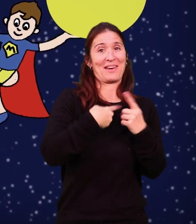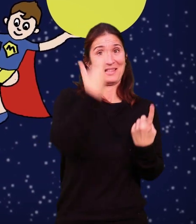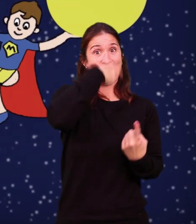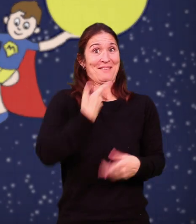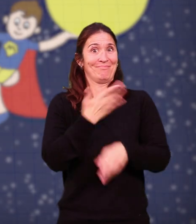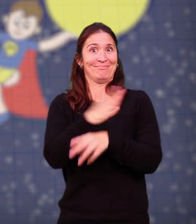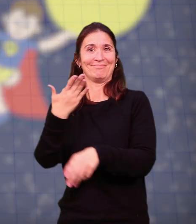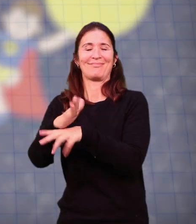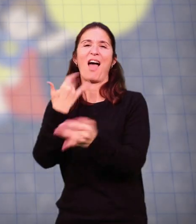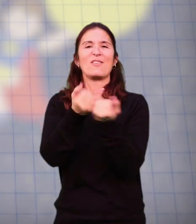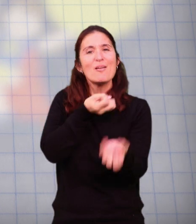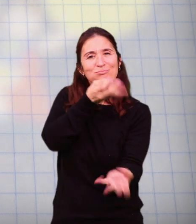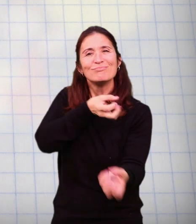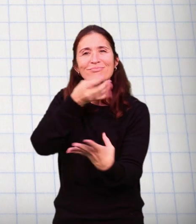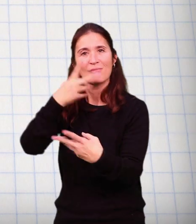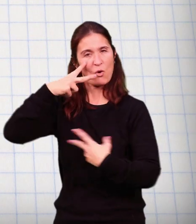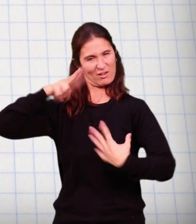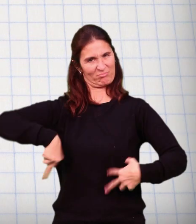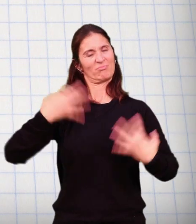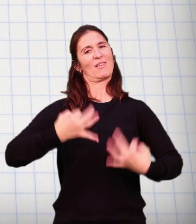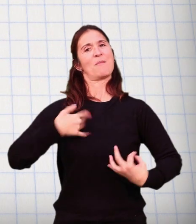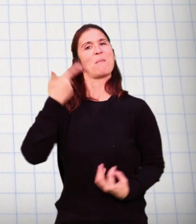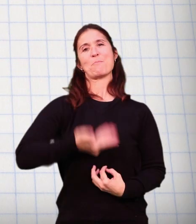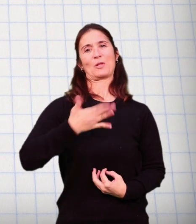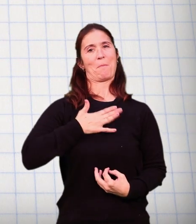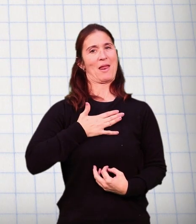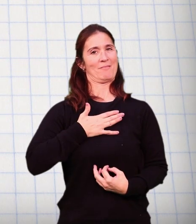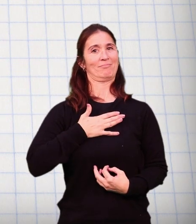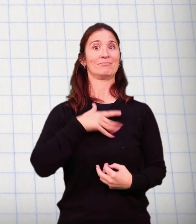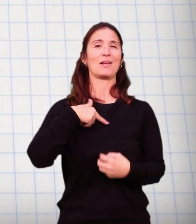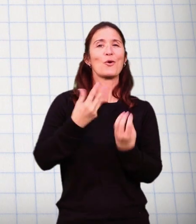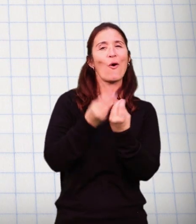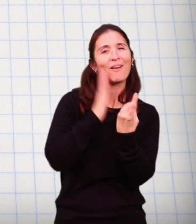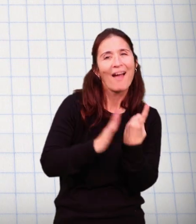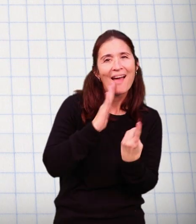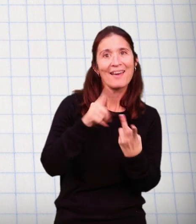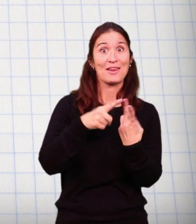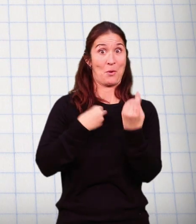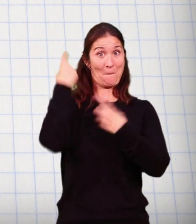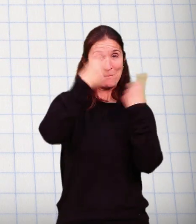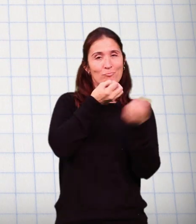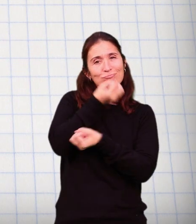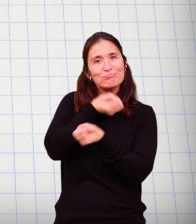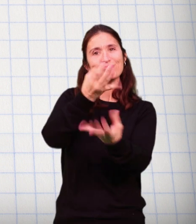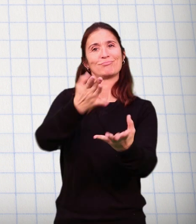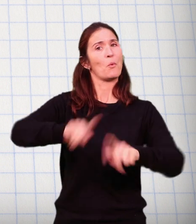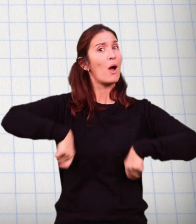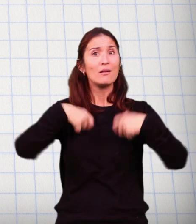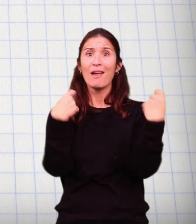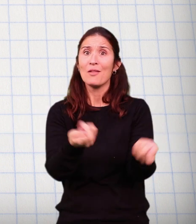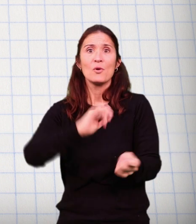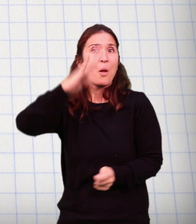personajes nos harán ver lo que verdaderamente es importante para ellos. Además, con ternura, Miguel nos mostrará con